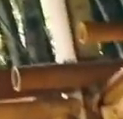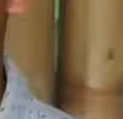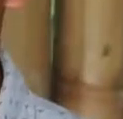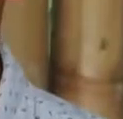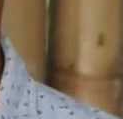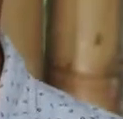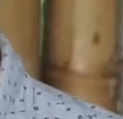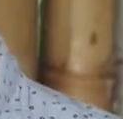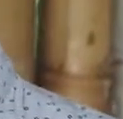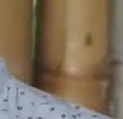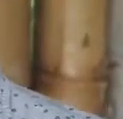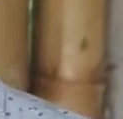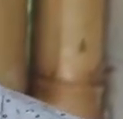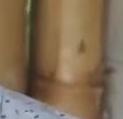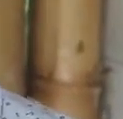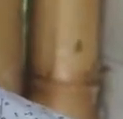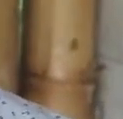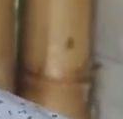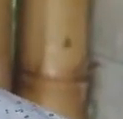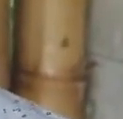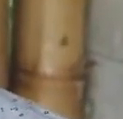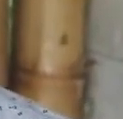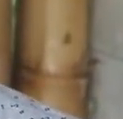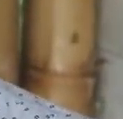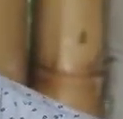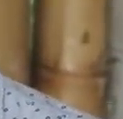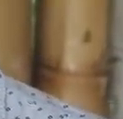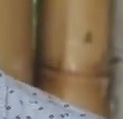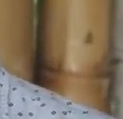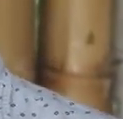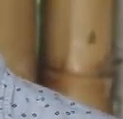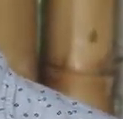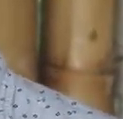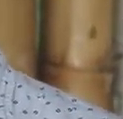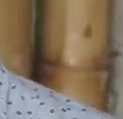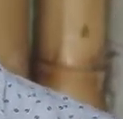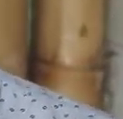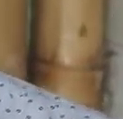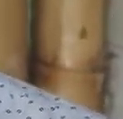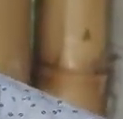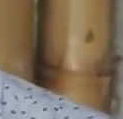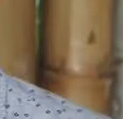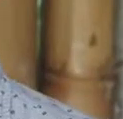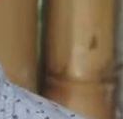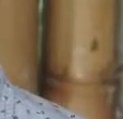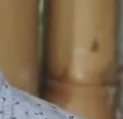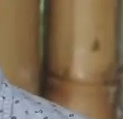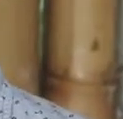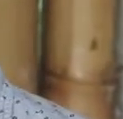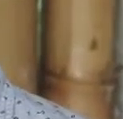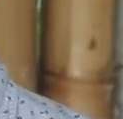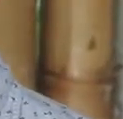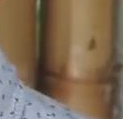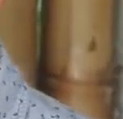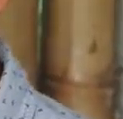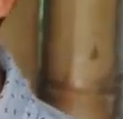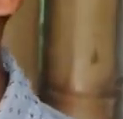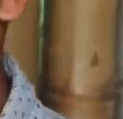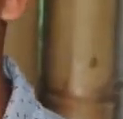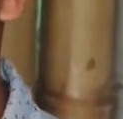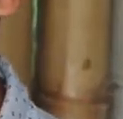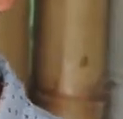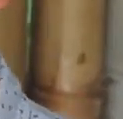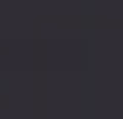migración. Mucha se va de su pueblo para, pues, ir buscando una vida mejor para su